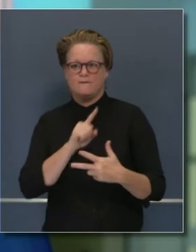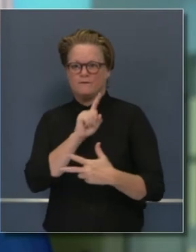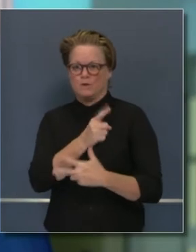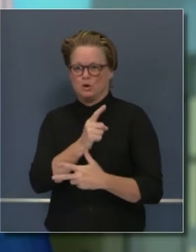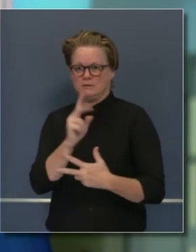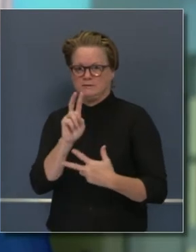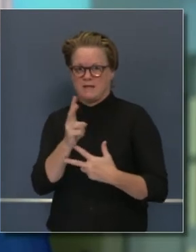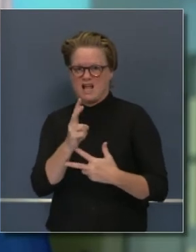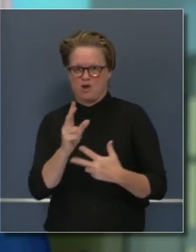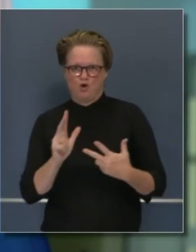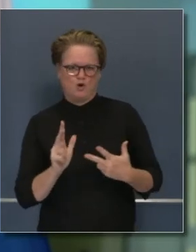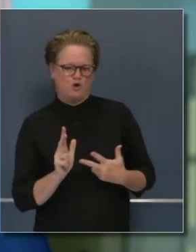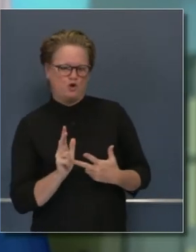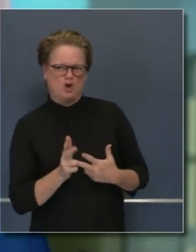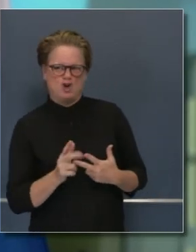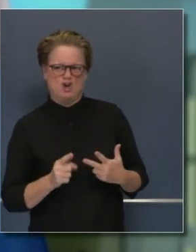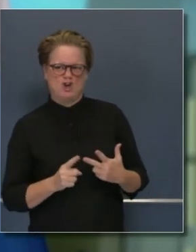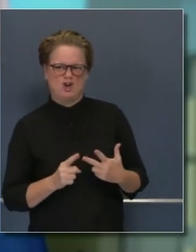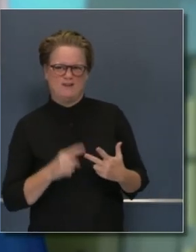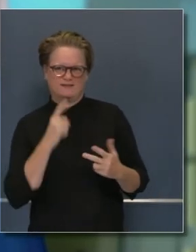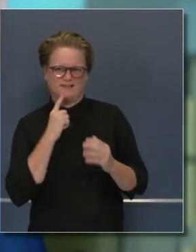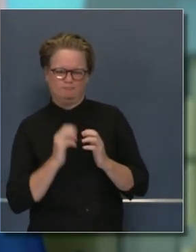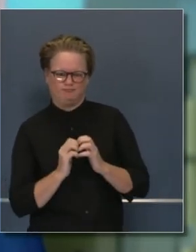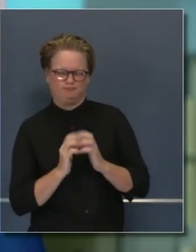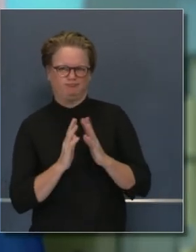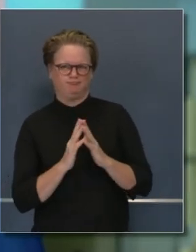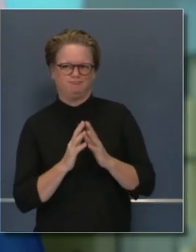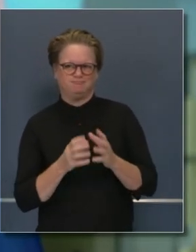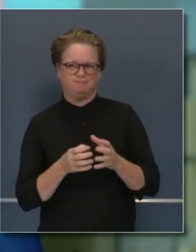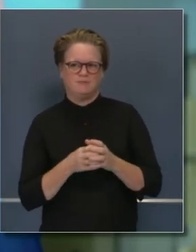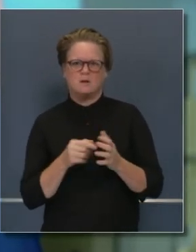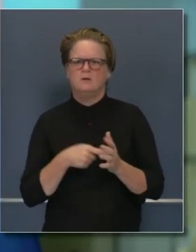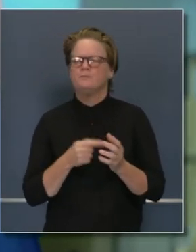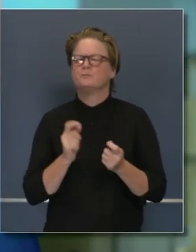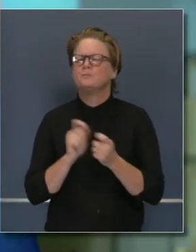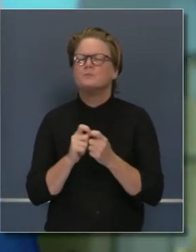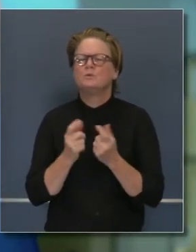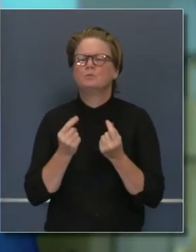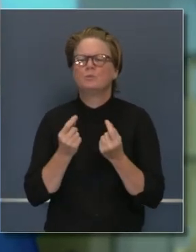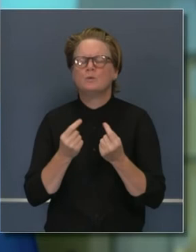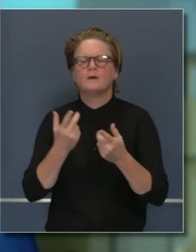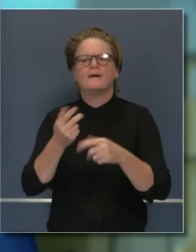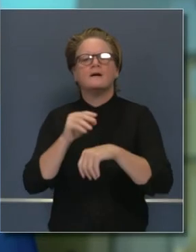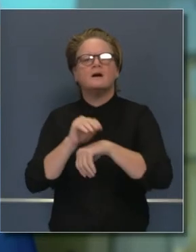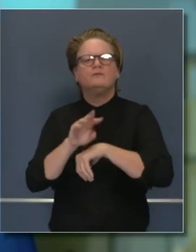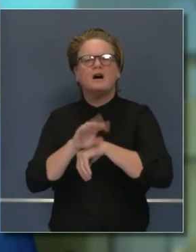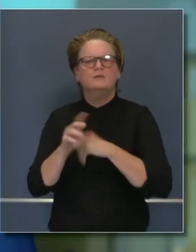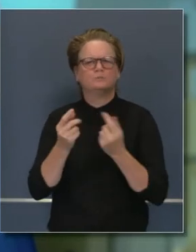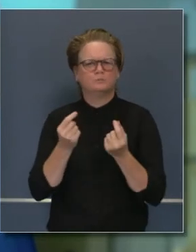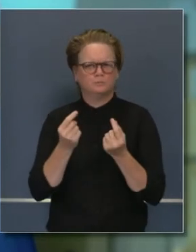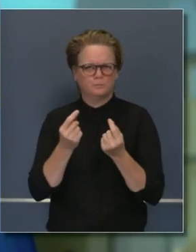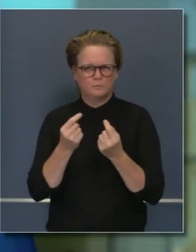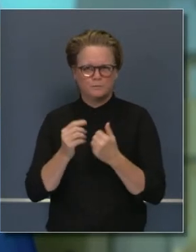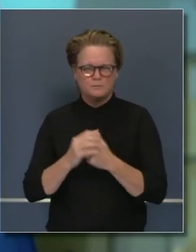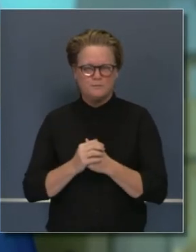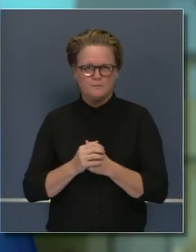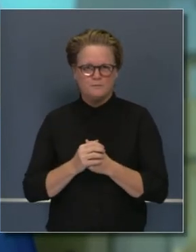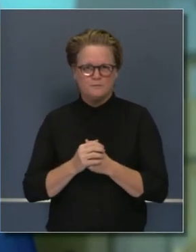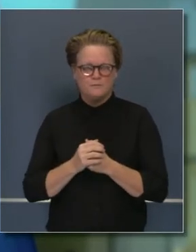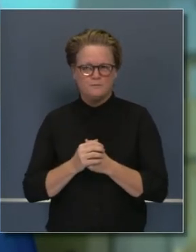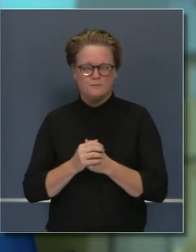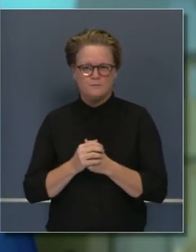Primero implementamos los dos comités. Este comité consultorio fue formado también para ayudar a evaluar del